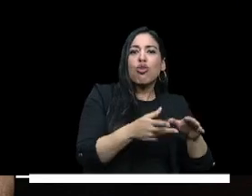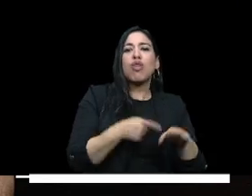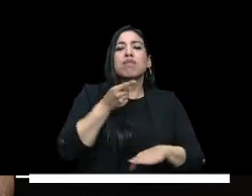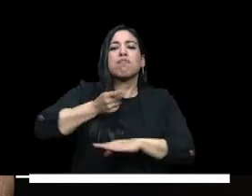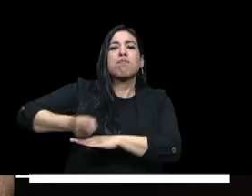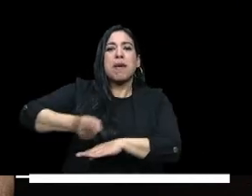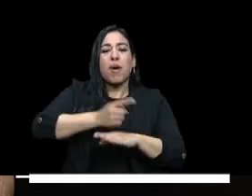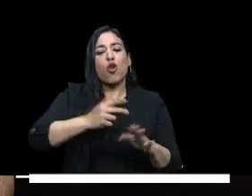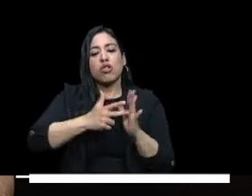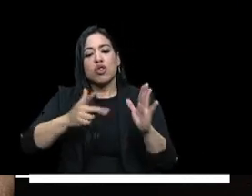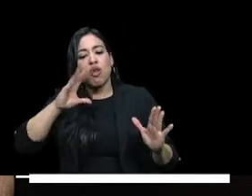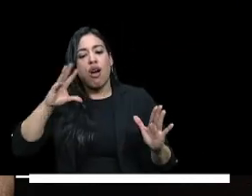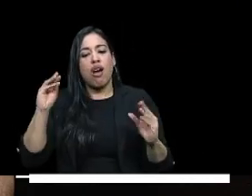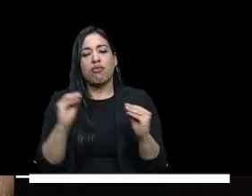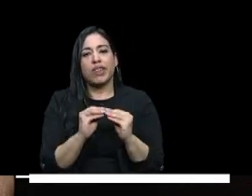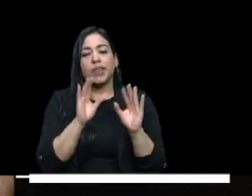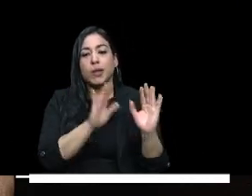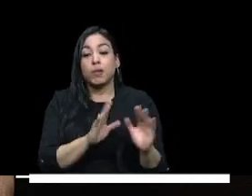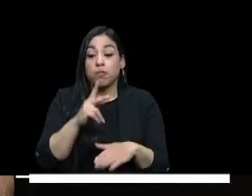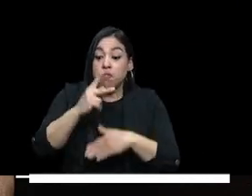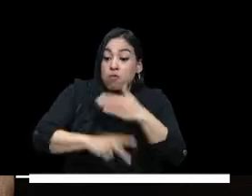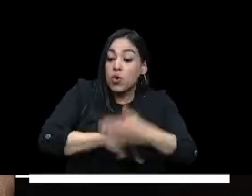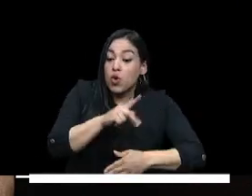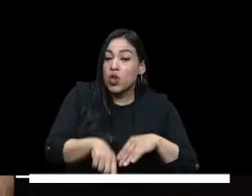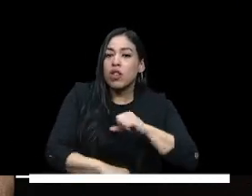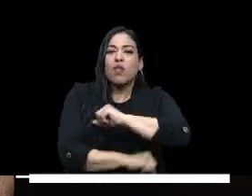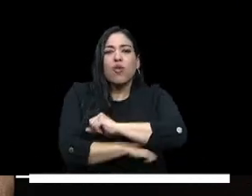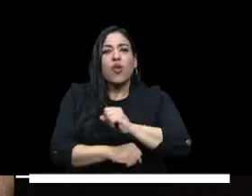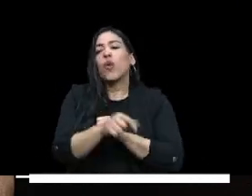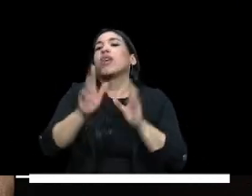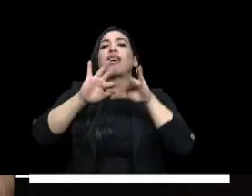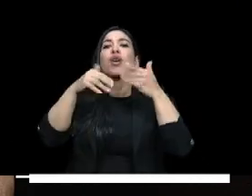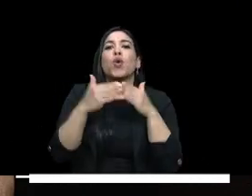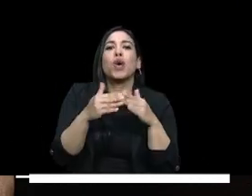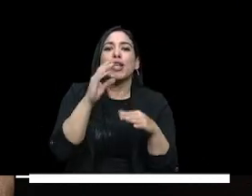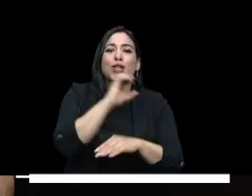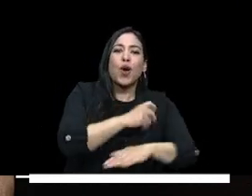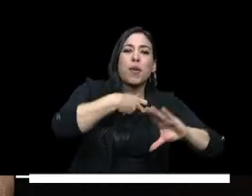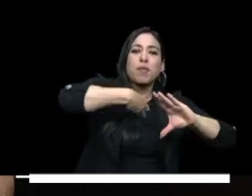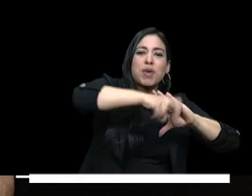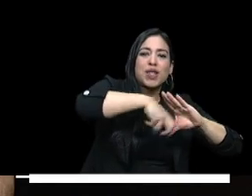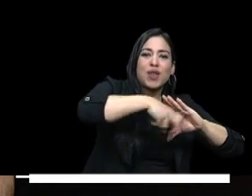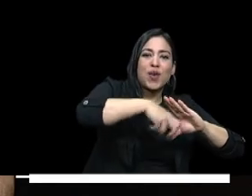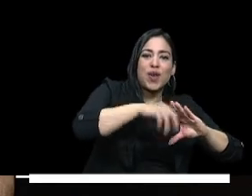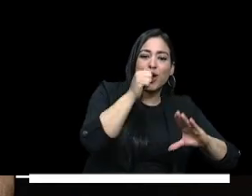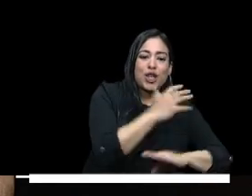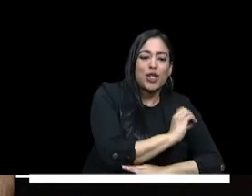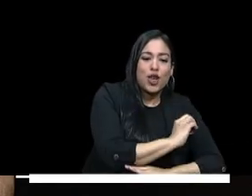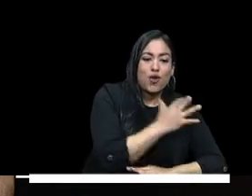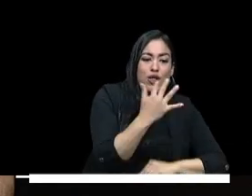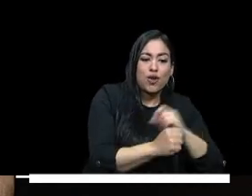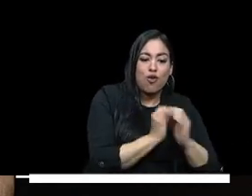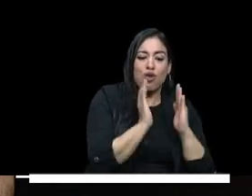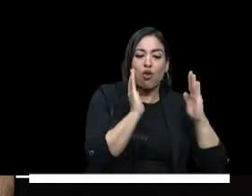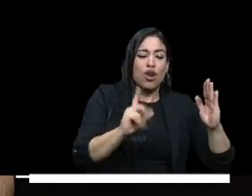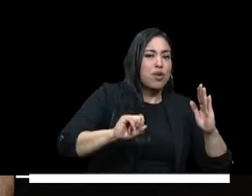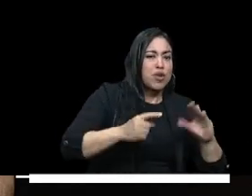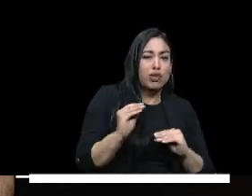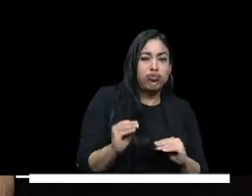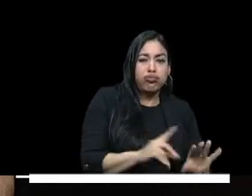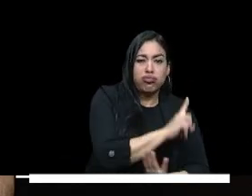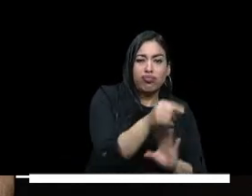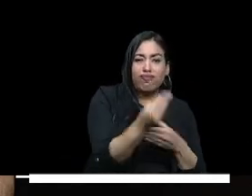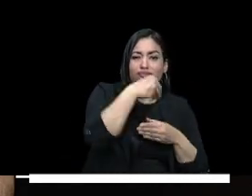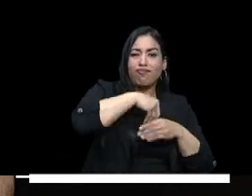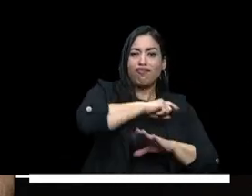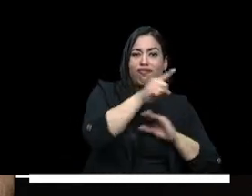mandatos constitucionales este proyecto fortalece la educación preescolar desde los primeros años la formación integral